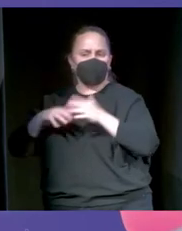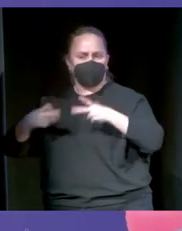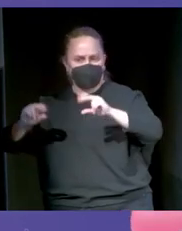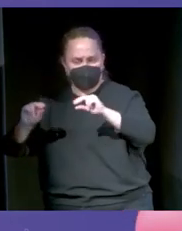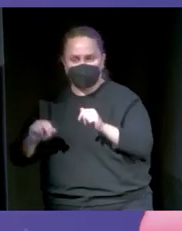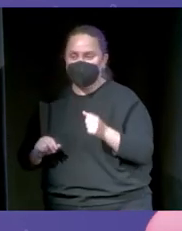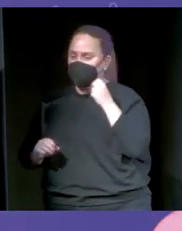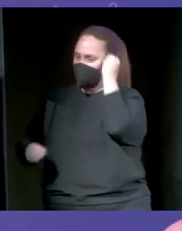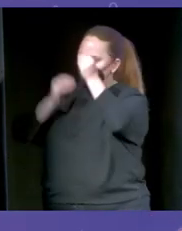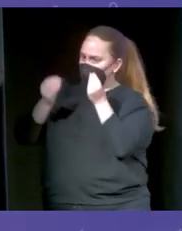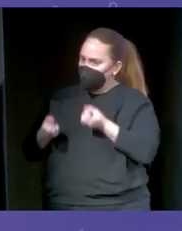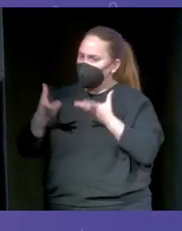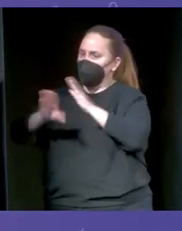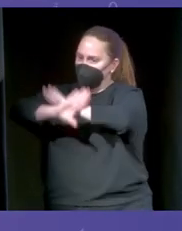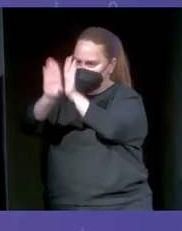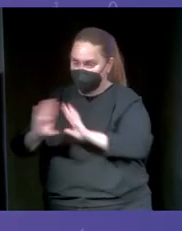reflexión final.